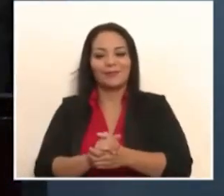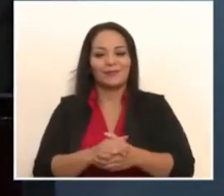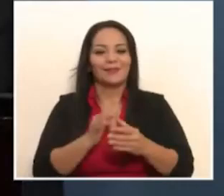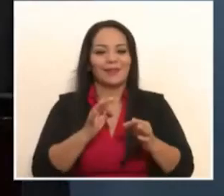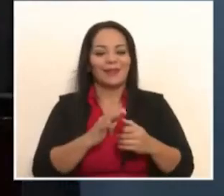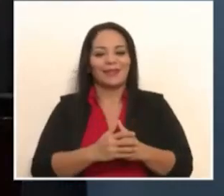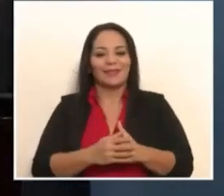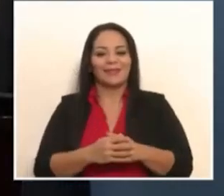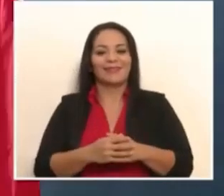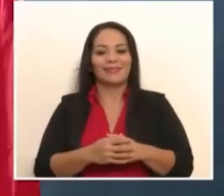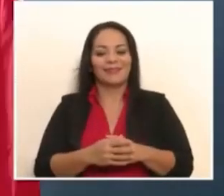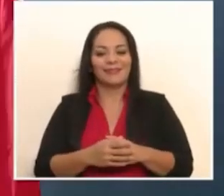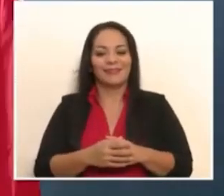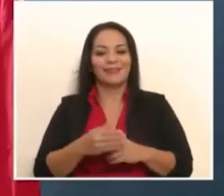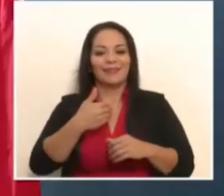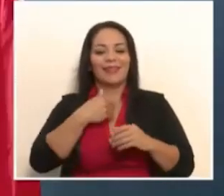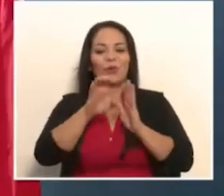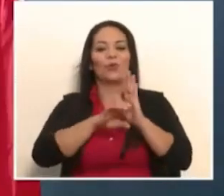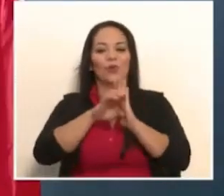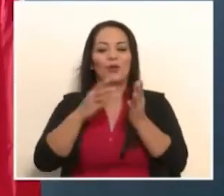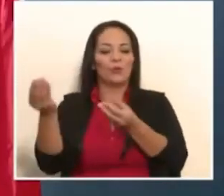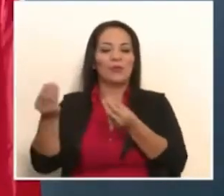Además, yo tengo aquí hasta los currículums.